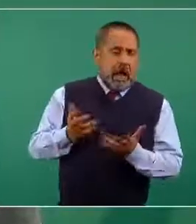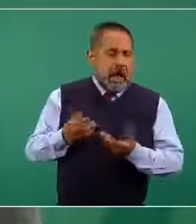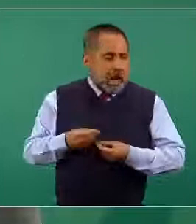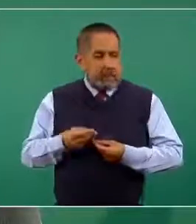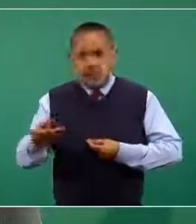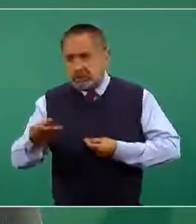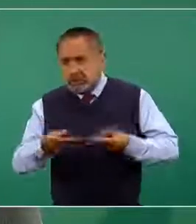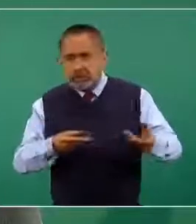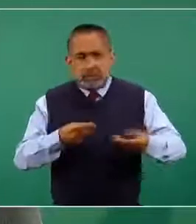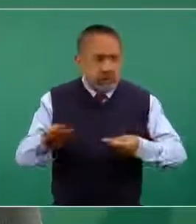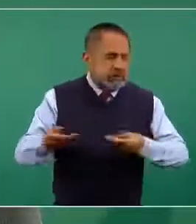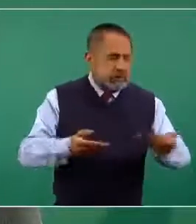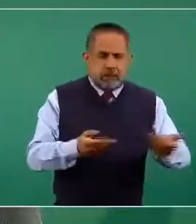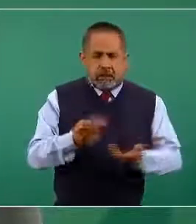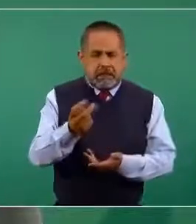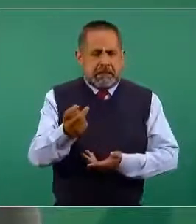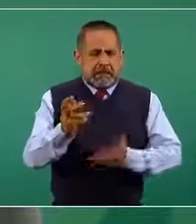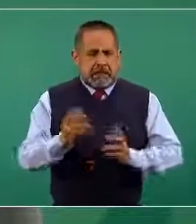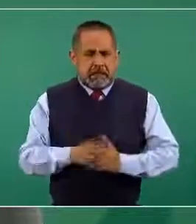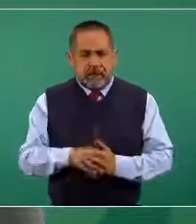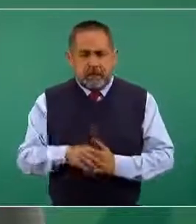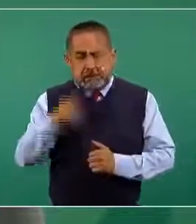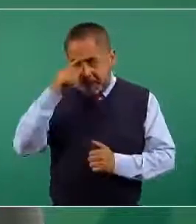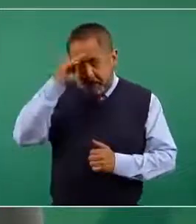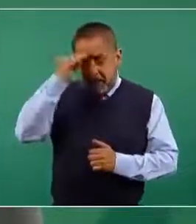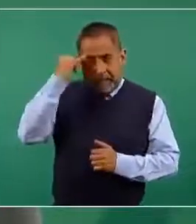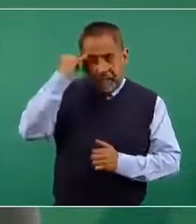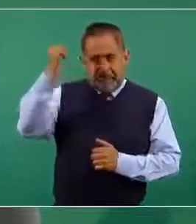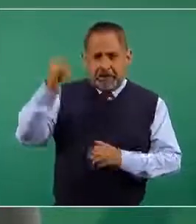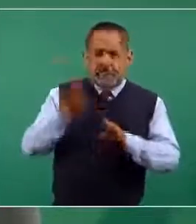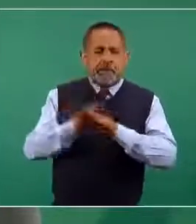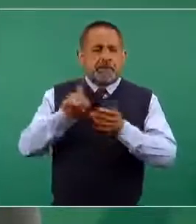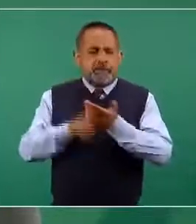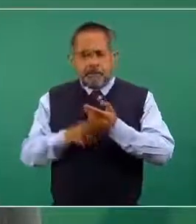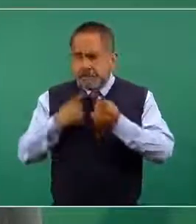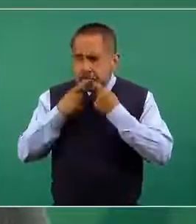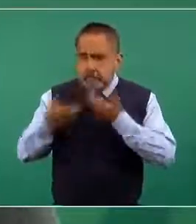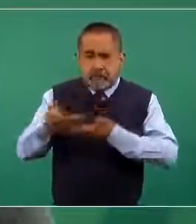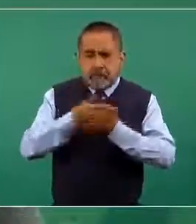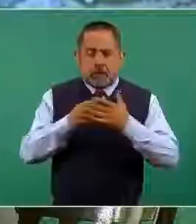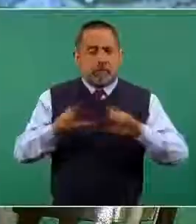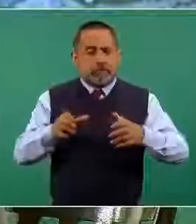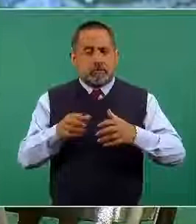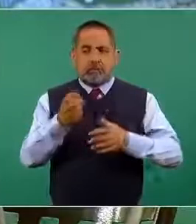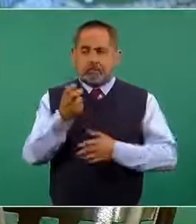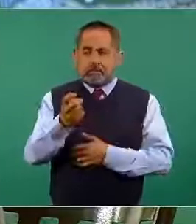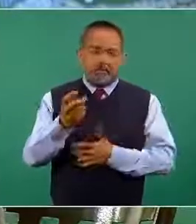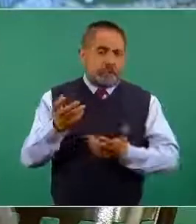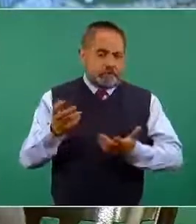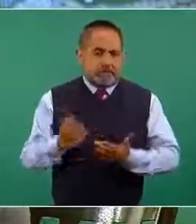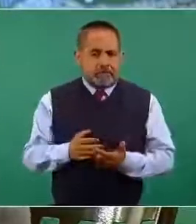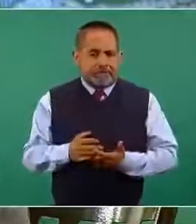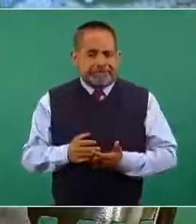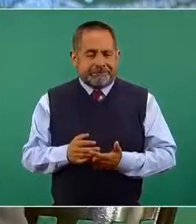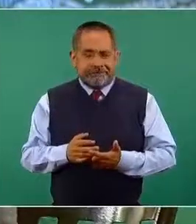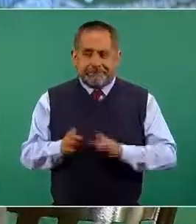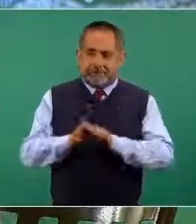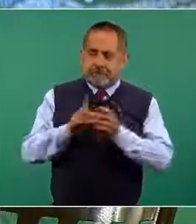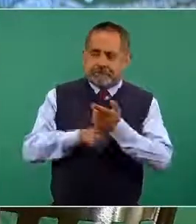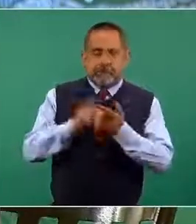de acuerdo a los criterios que se han establecido y que pueden definitivamente